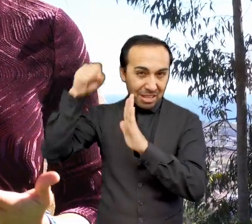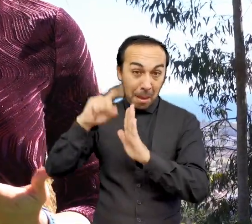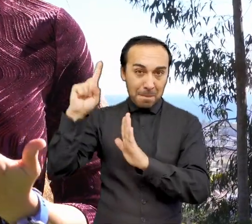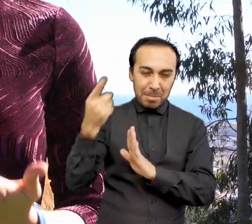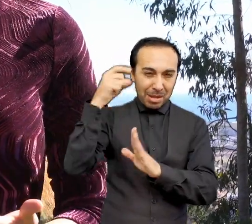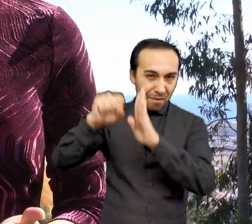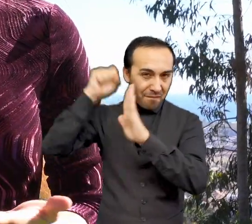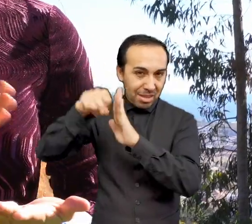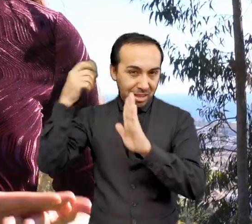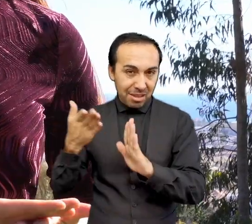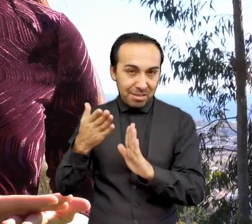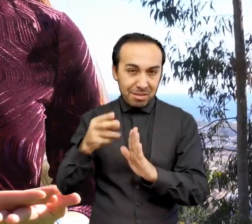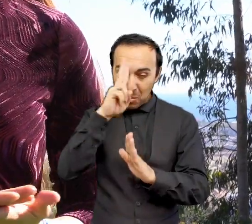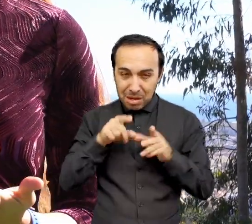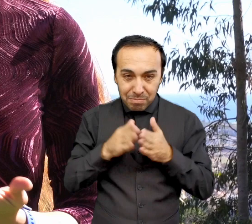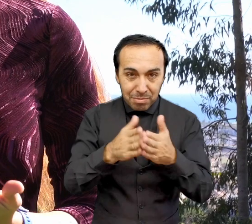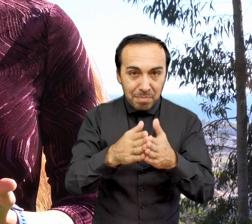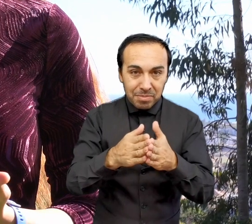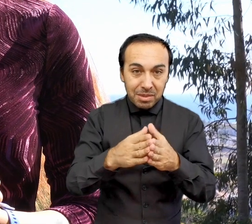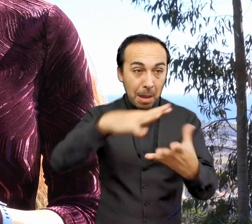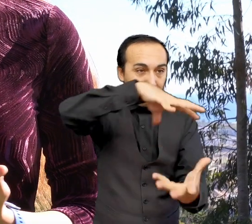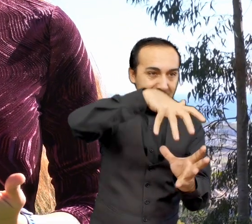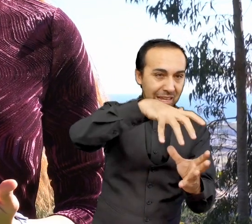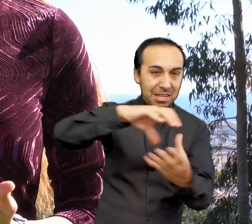del cielo austral, planetas y exoplanetas.